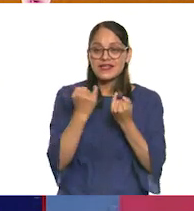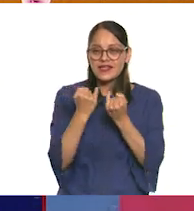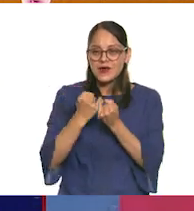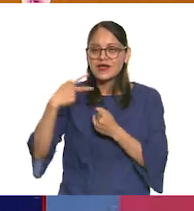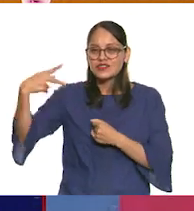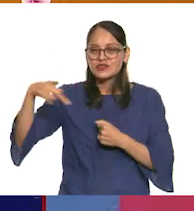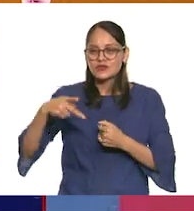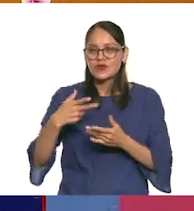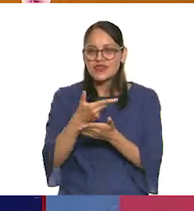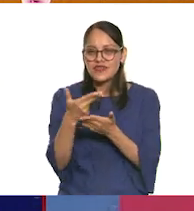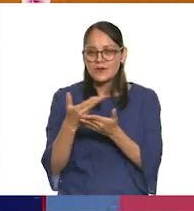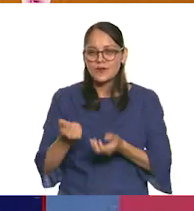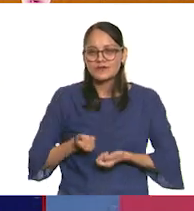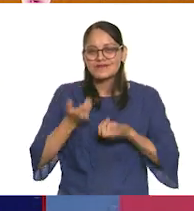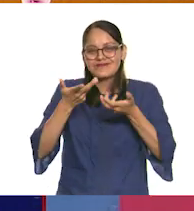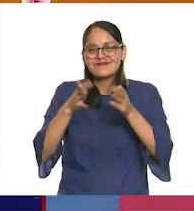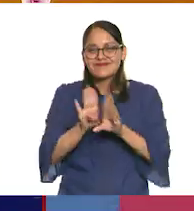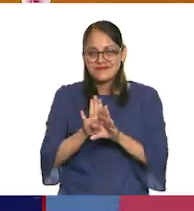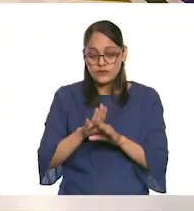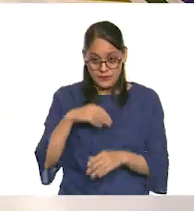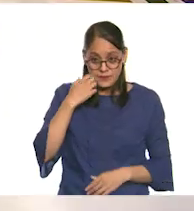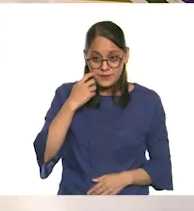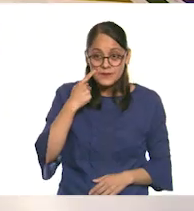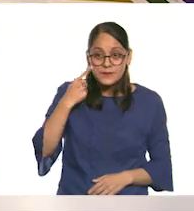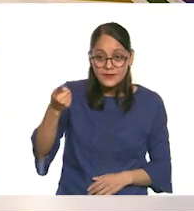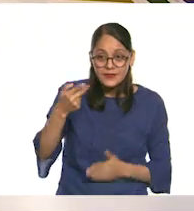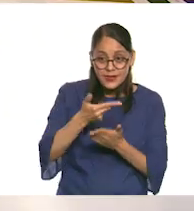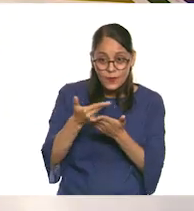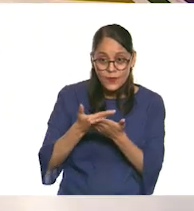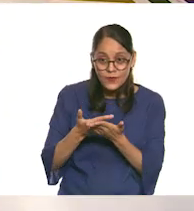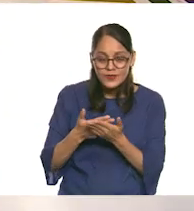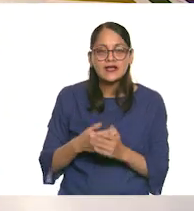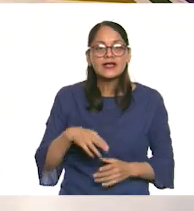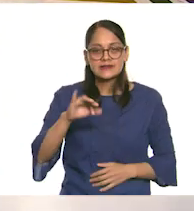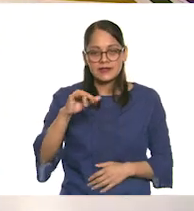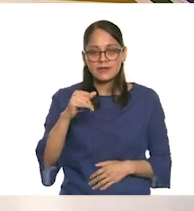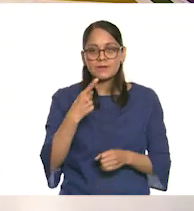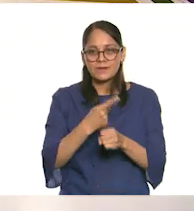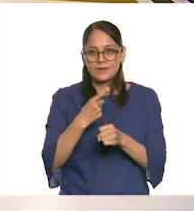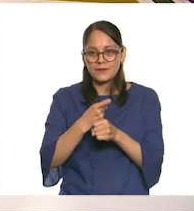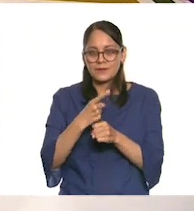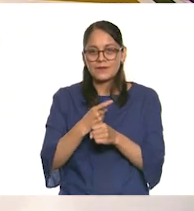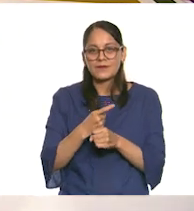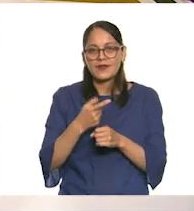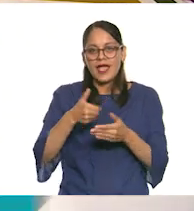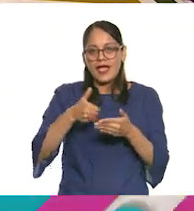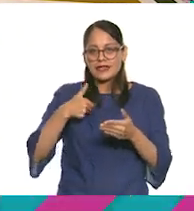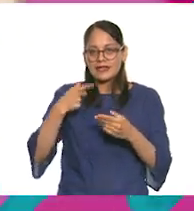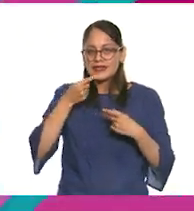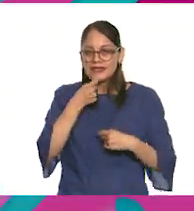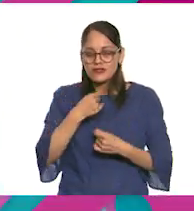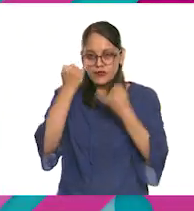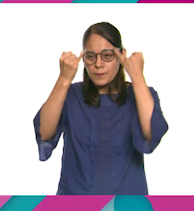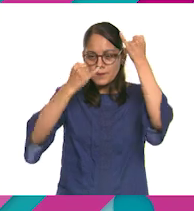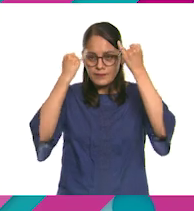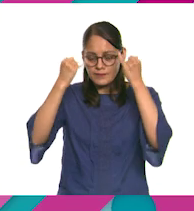sus dibujos y cómo los realizaron. ¿Quieres que vayamos a ver los dibujos? Pero por supuesto, para conocer el proceso creativo de todas las niñas y los niños.